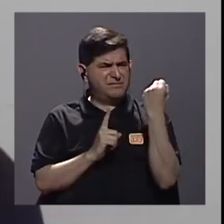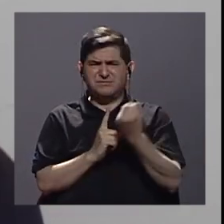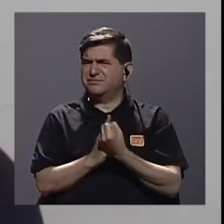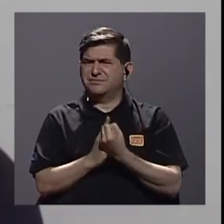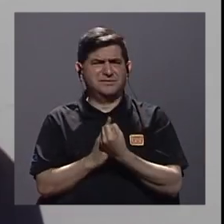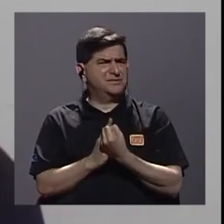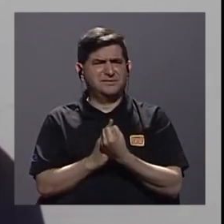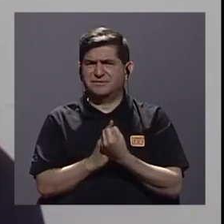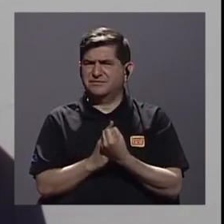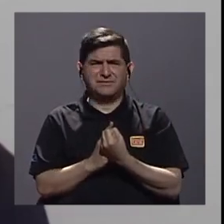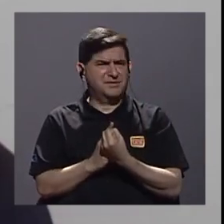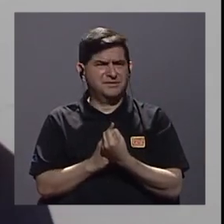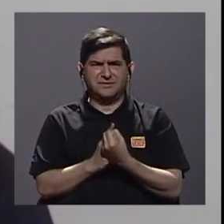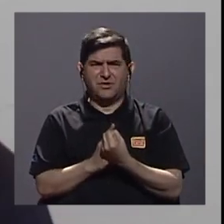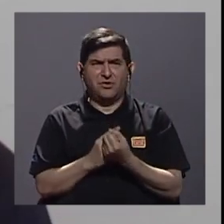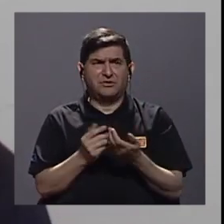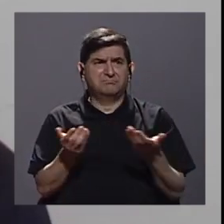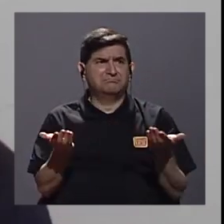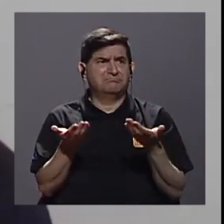digamos